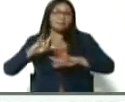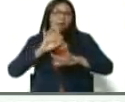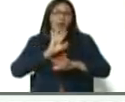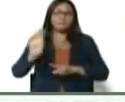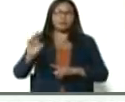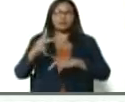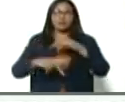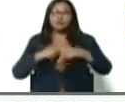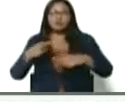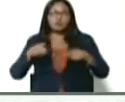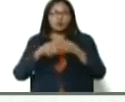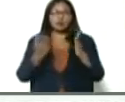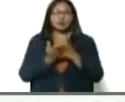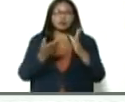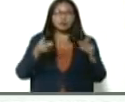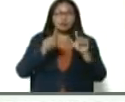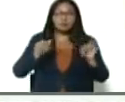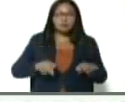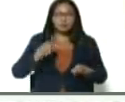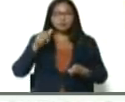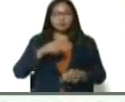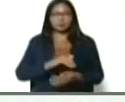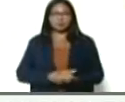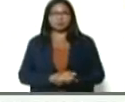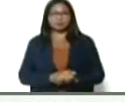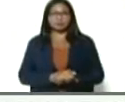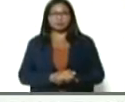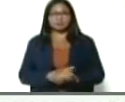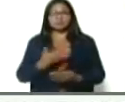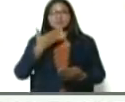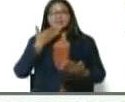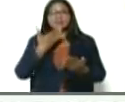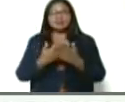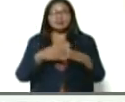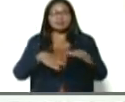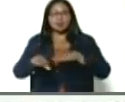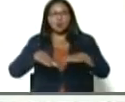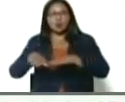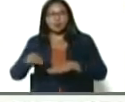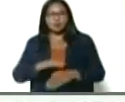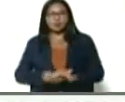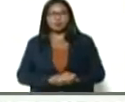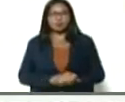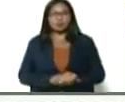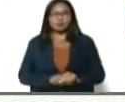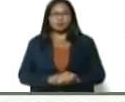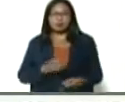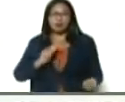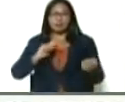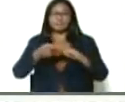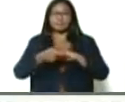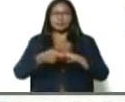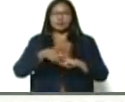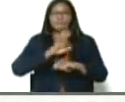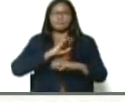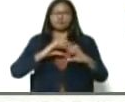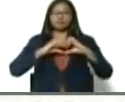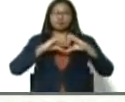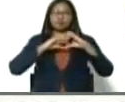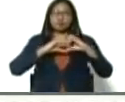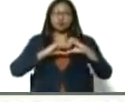produce, que estudia, que se forja, gracias, cogeres, y de la puerta del llano, nos vamos al corazón, Venezuela,